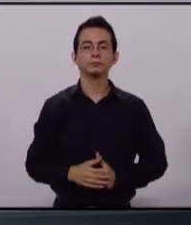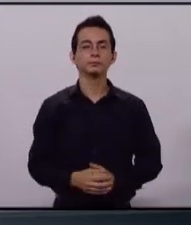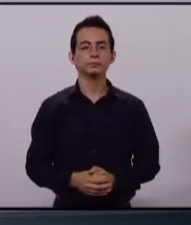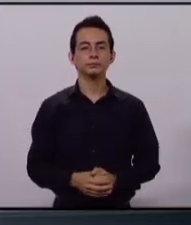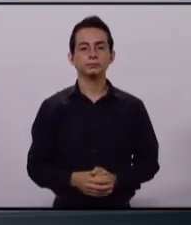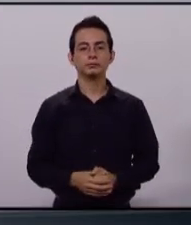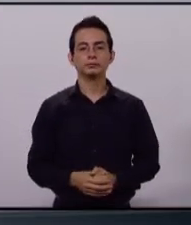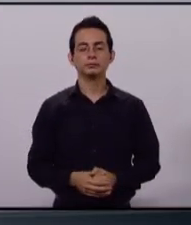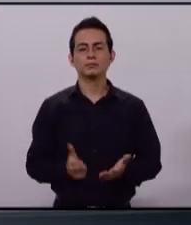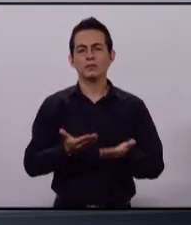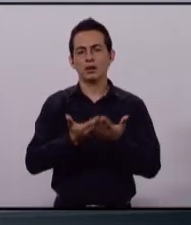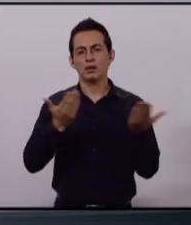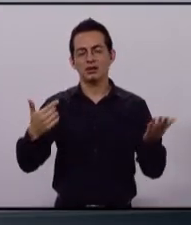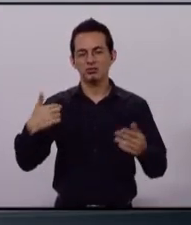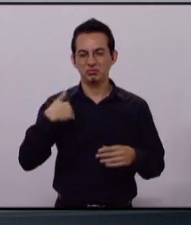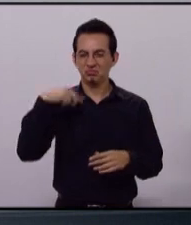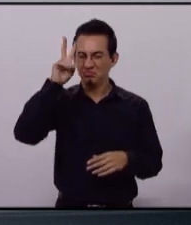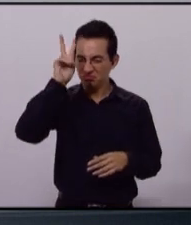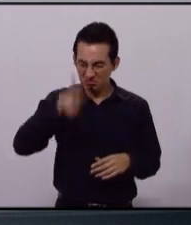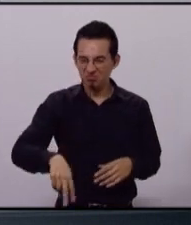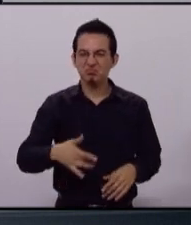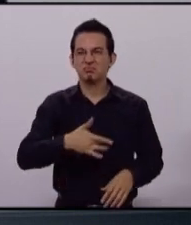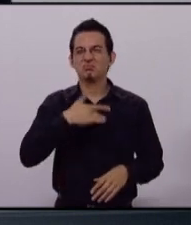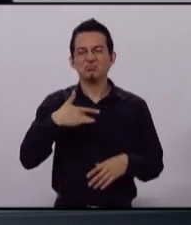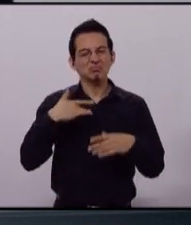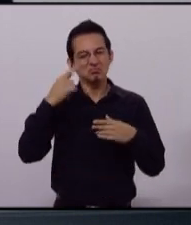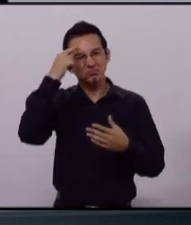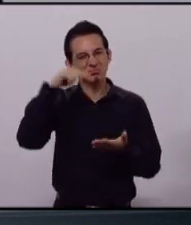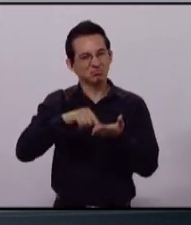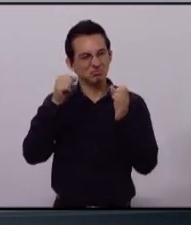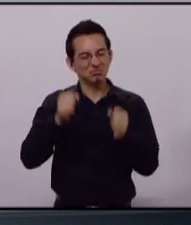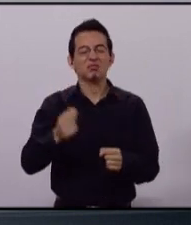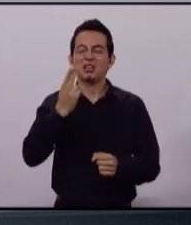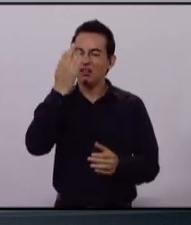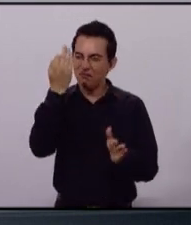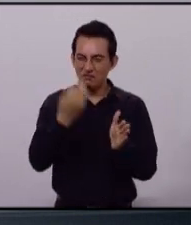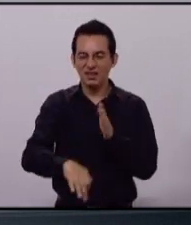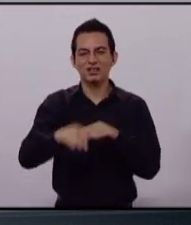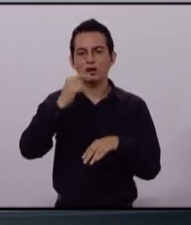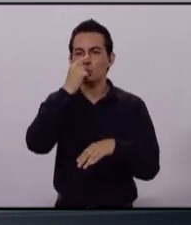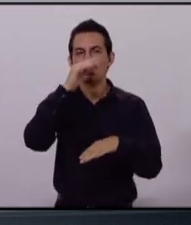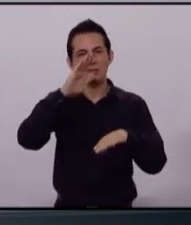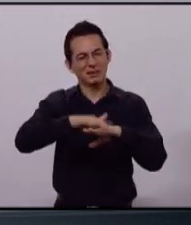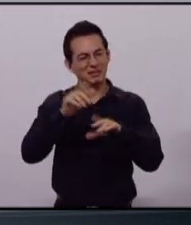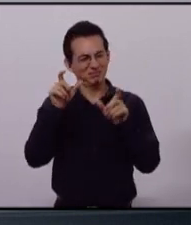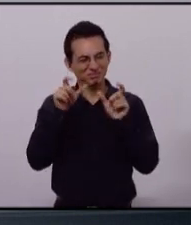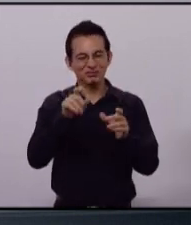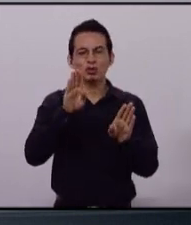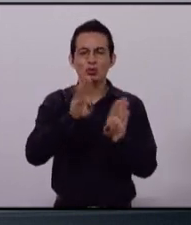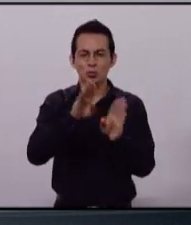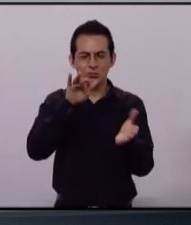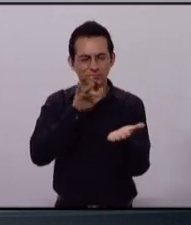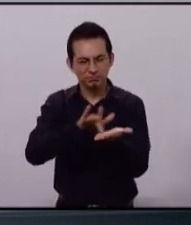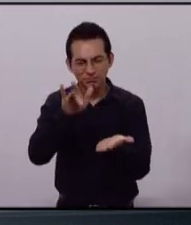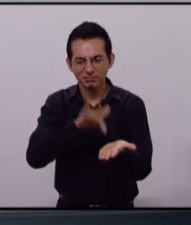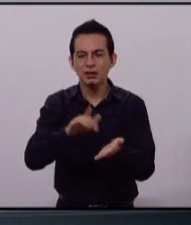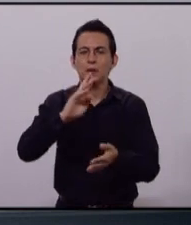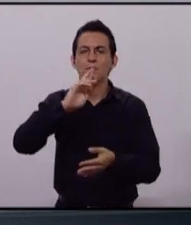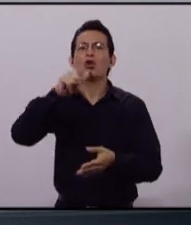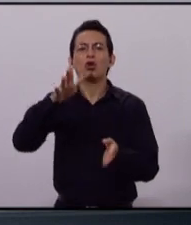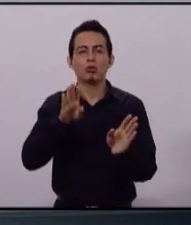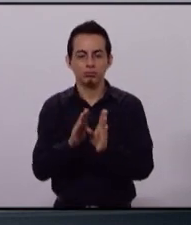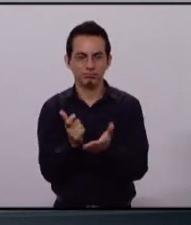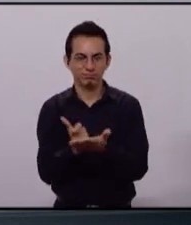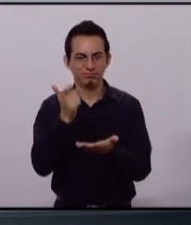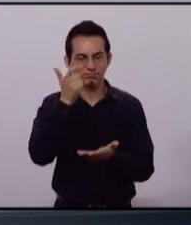Estoy convencido de que necesitamos una policía mejor entrenada, equipada y mejor pagada, con incentivos para